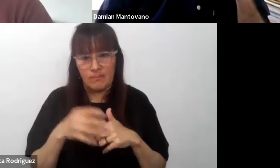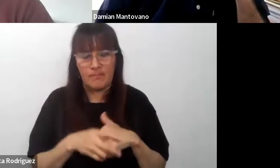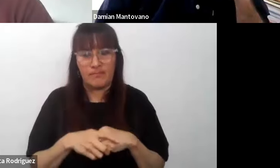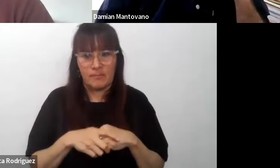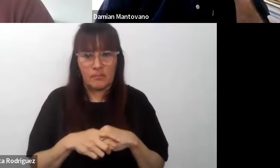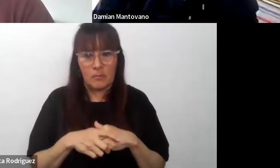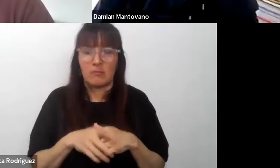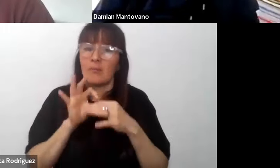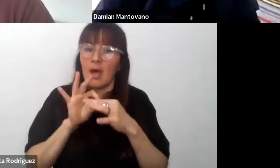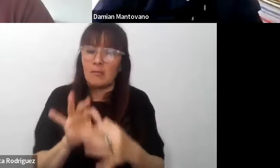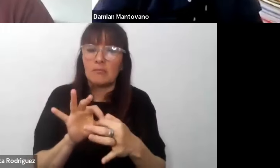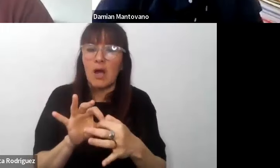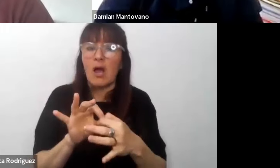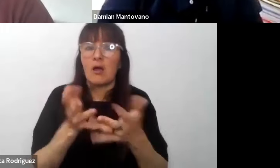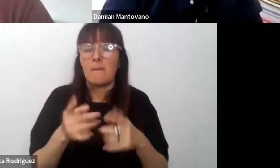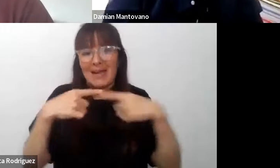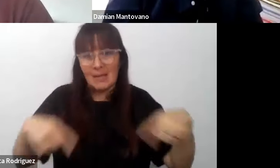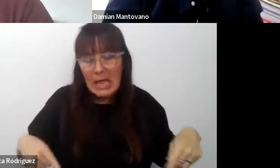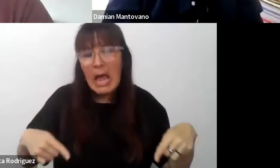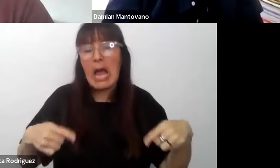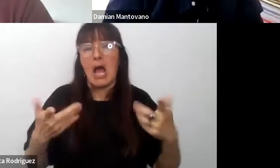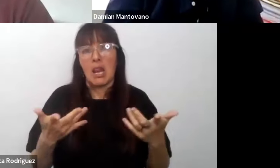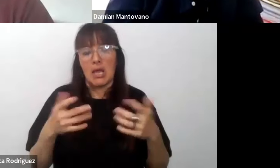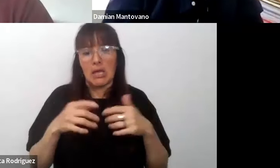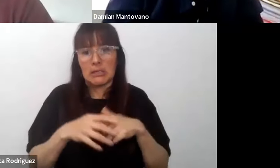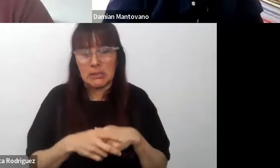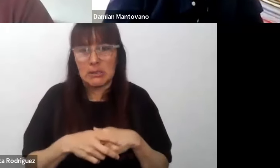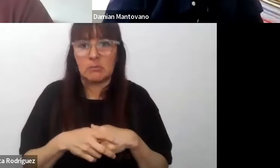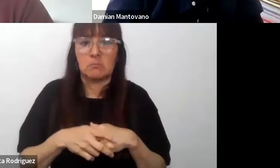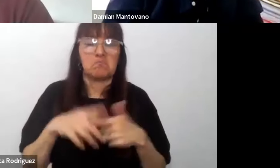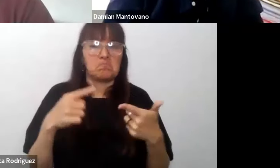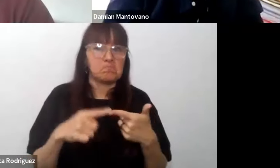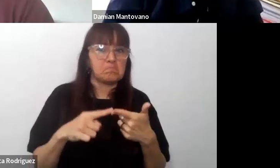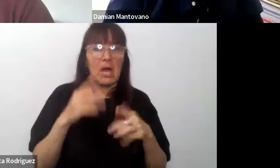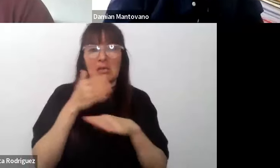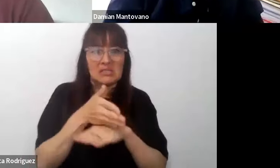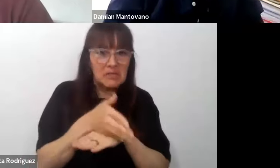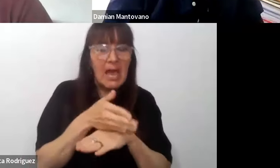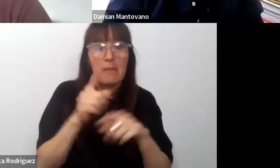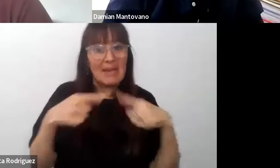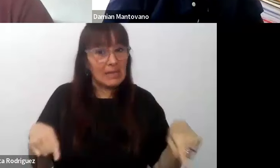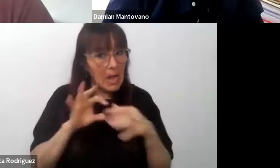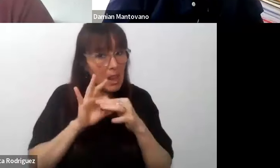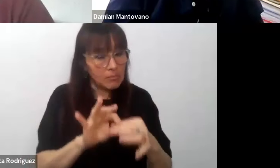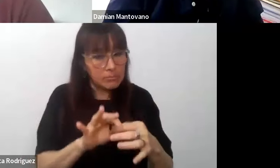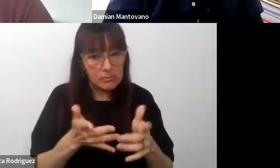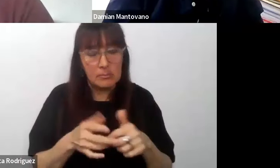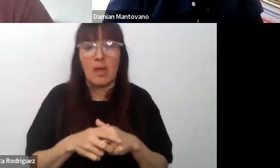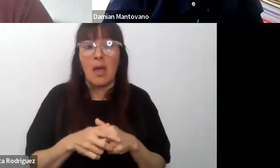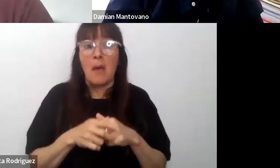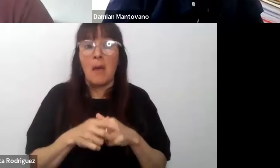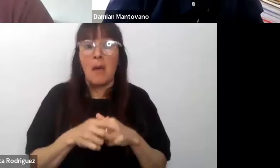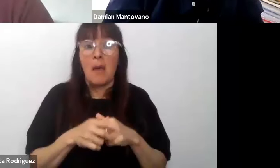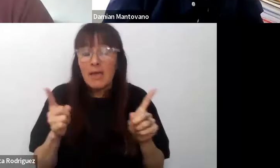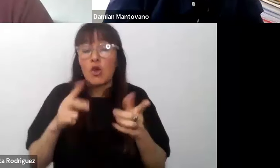con respecto a los materiales a la parte de la accesibilidad material pero lo que plantea un